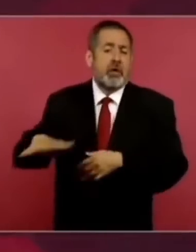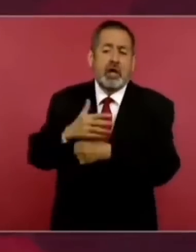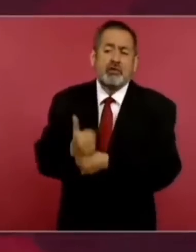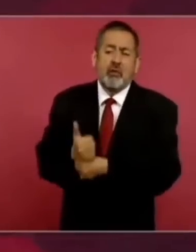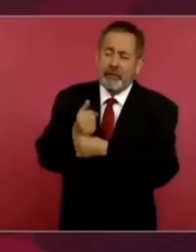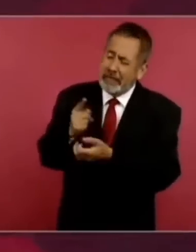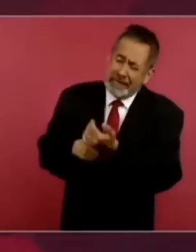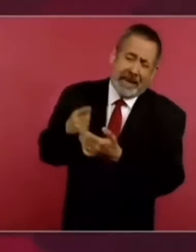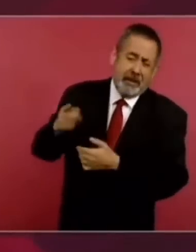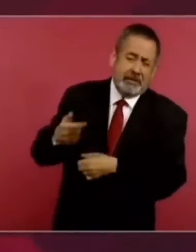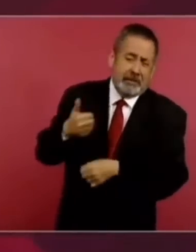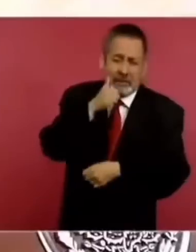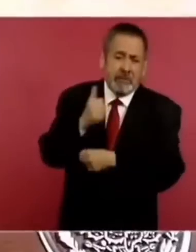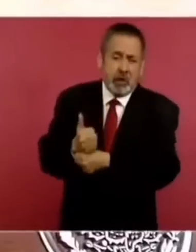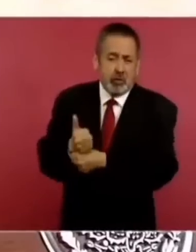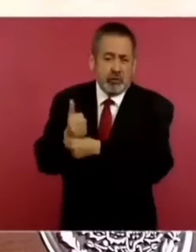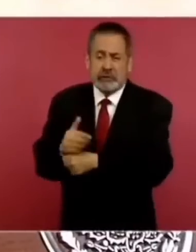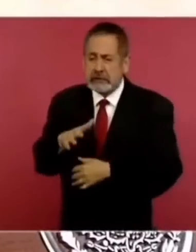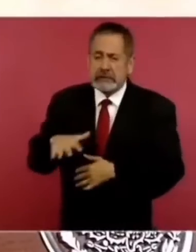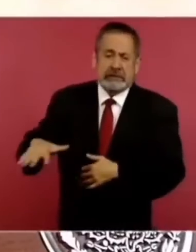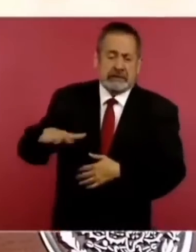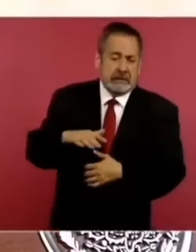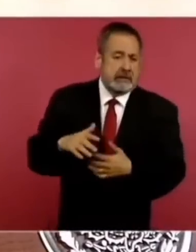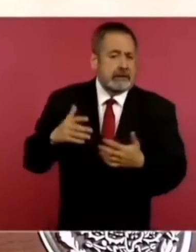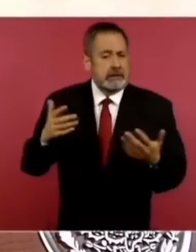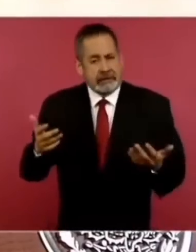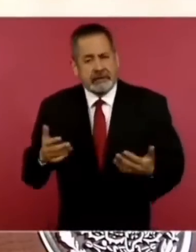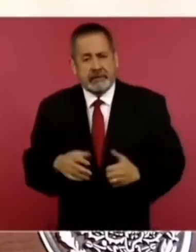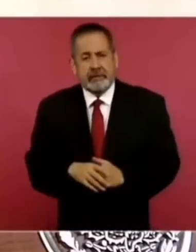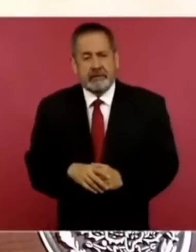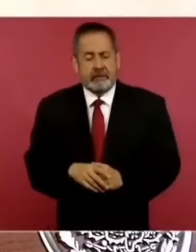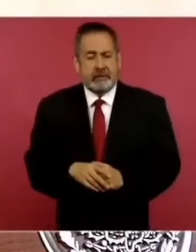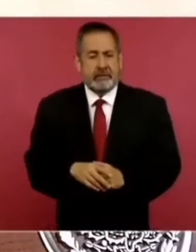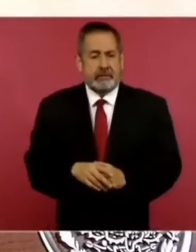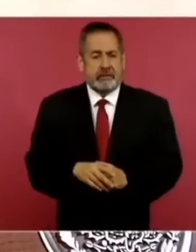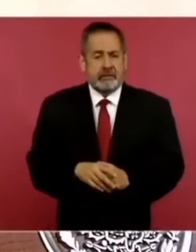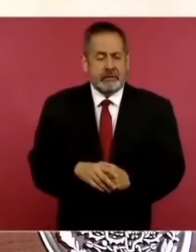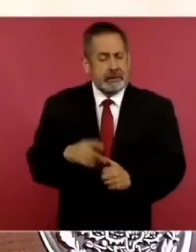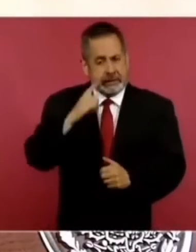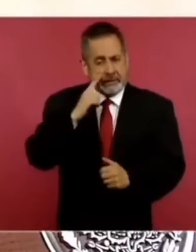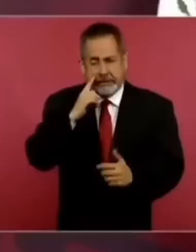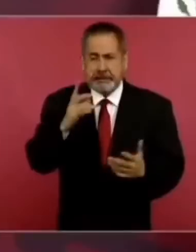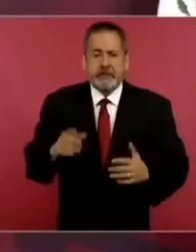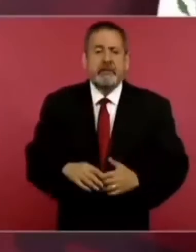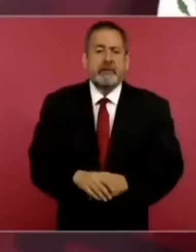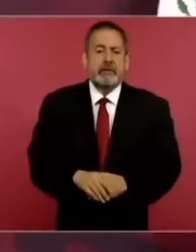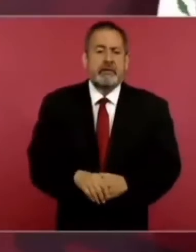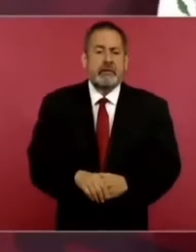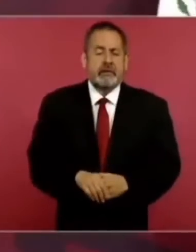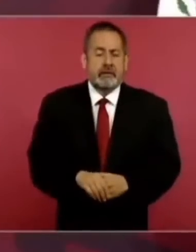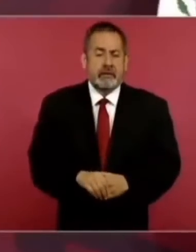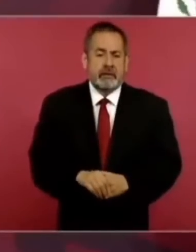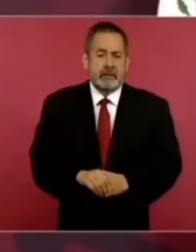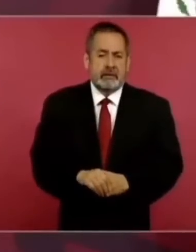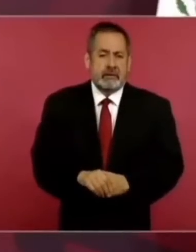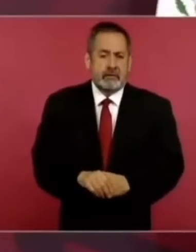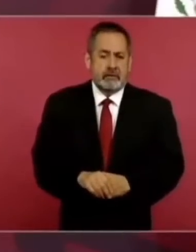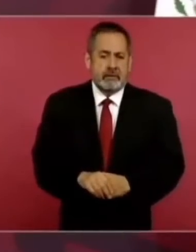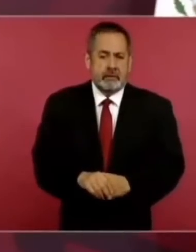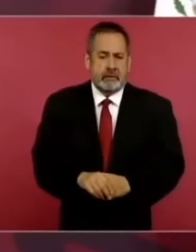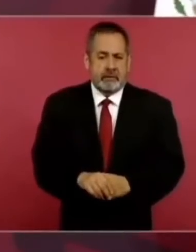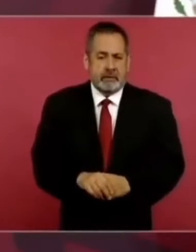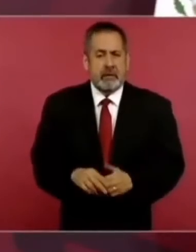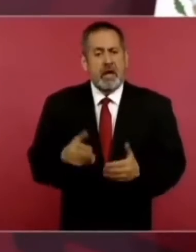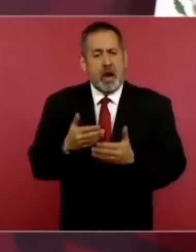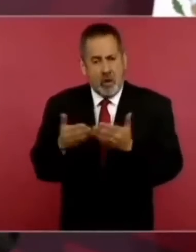siempre entonces a ver ahora